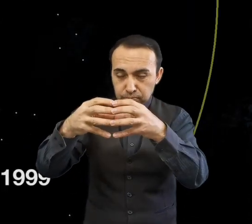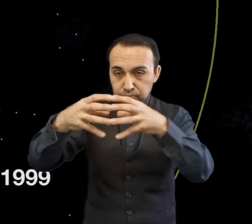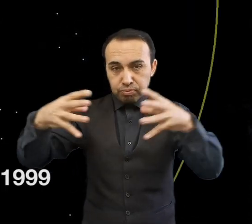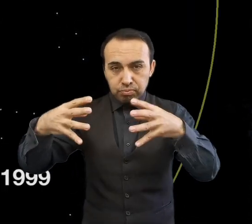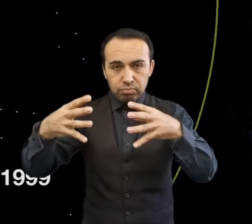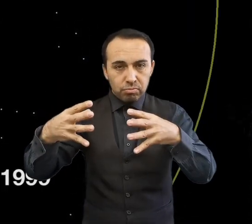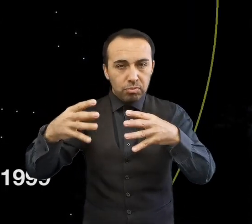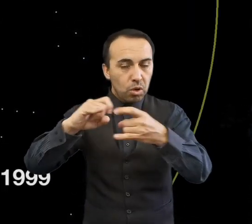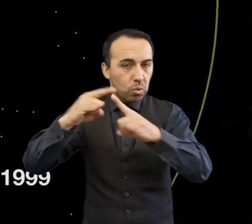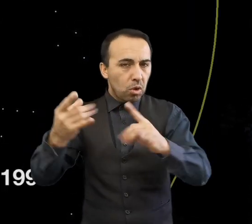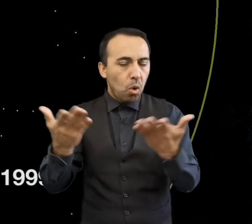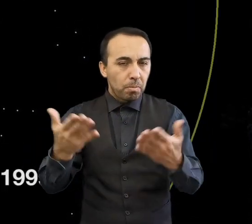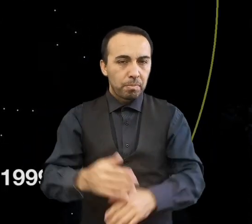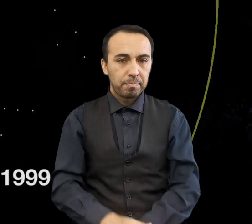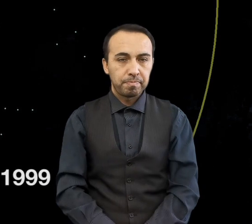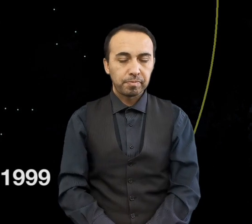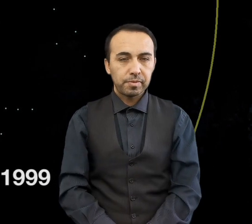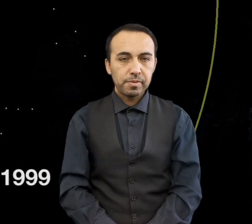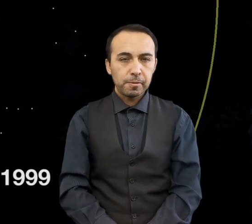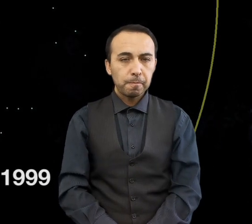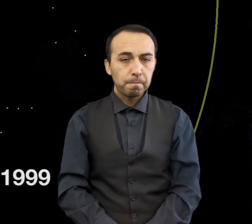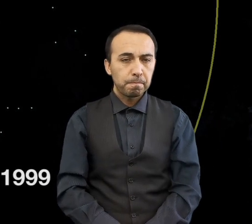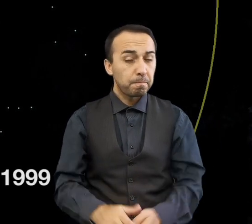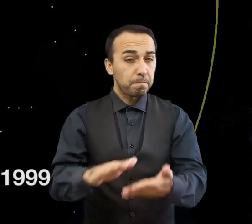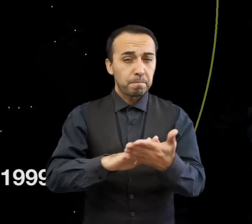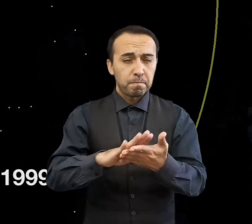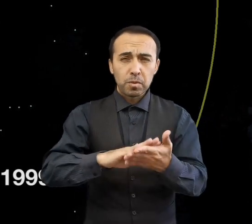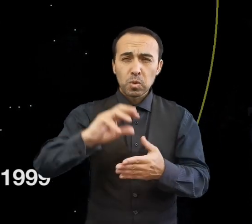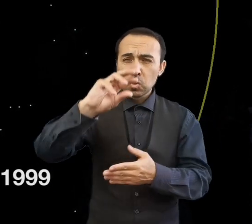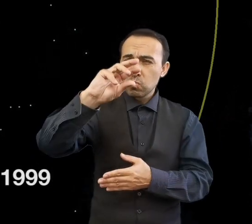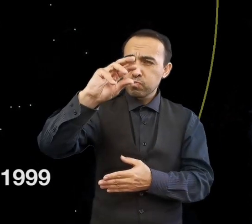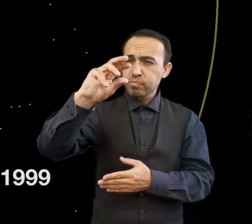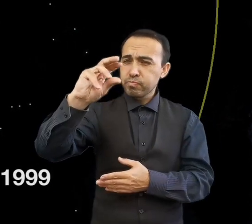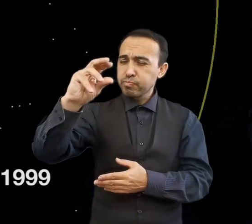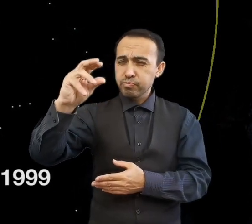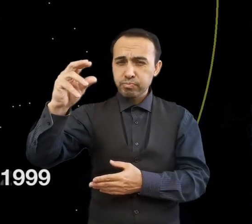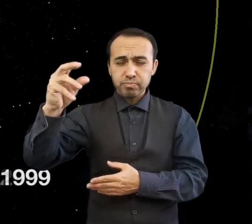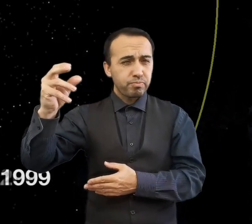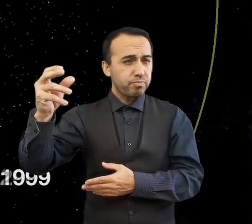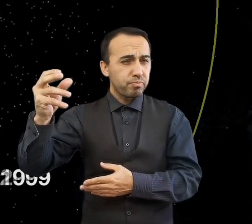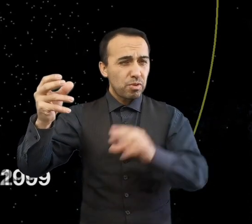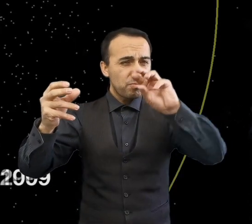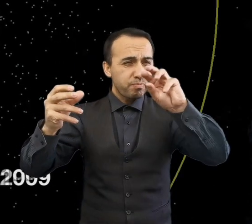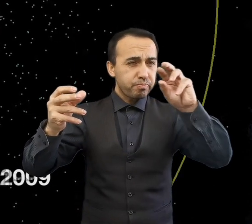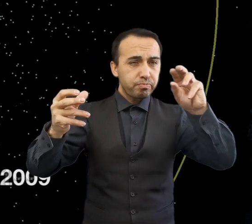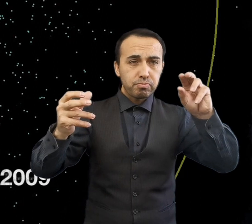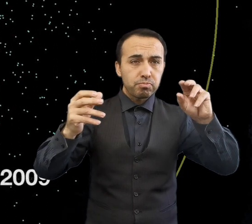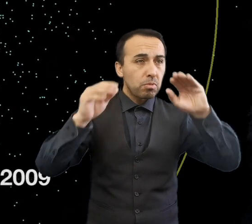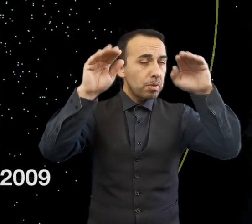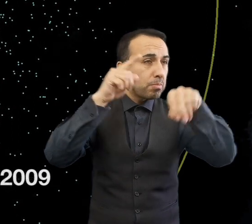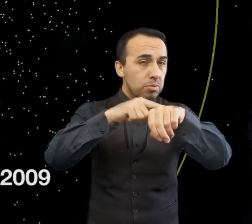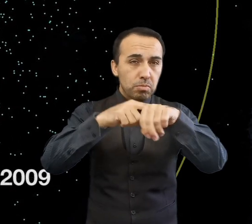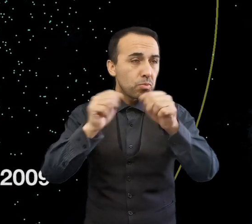Dado que los asteroides se forman al mismo tiempo que otros objetos en nuestro sistema solar, pueden darnos mucha información sobre la